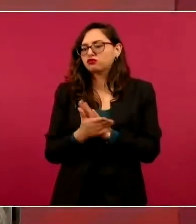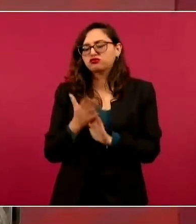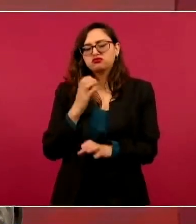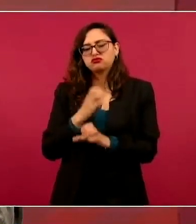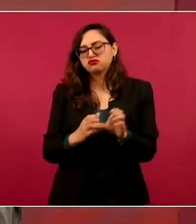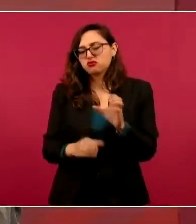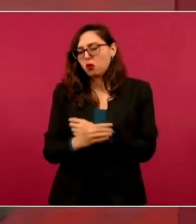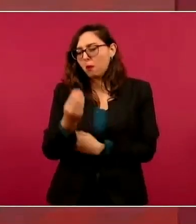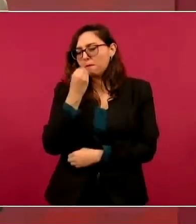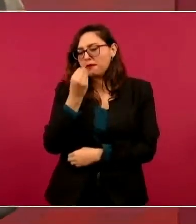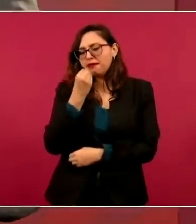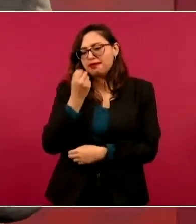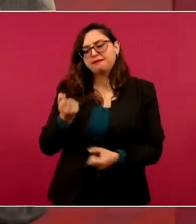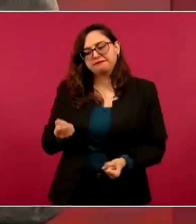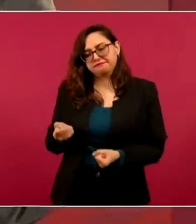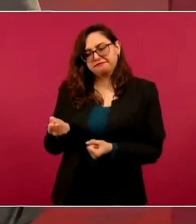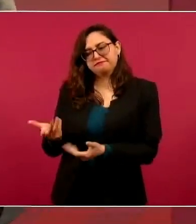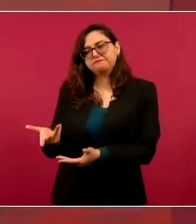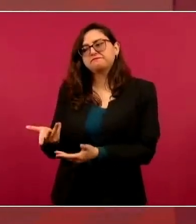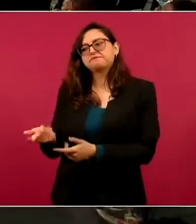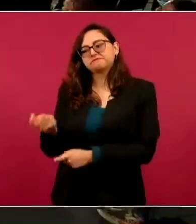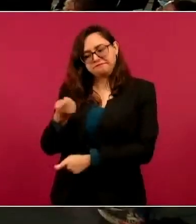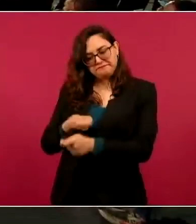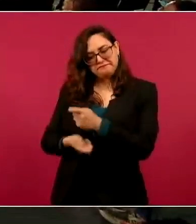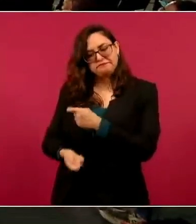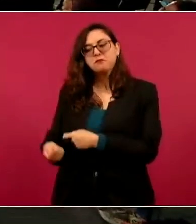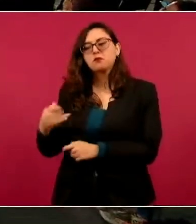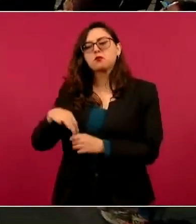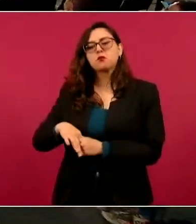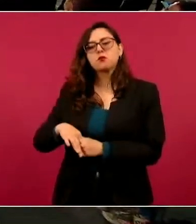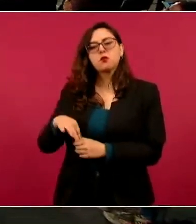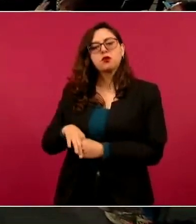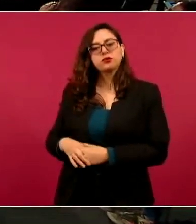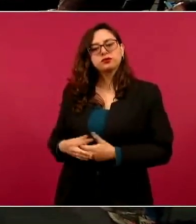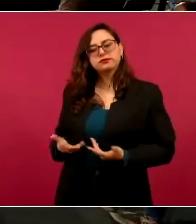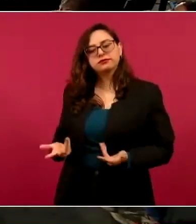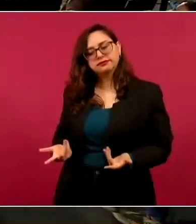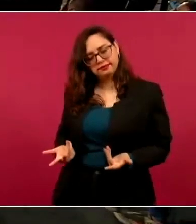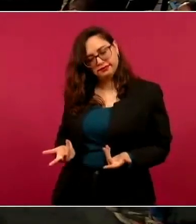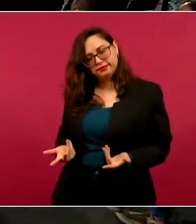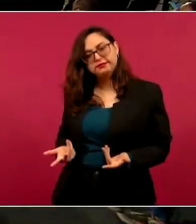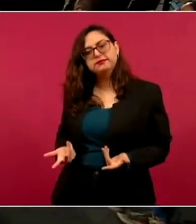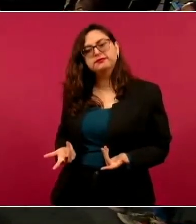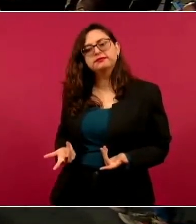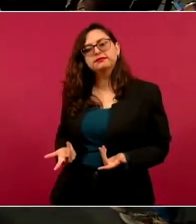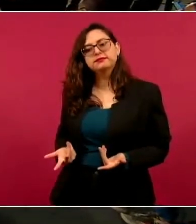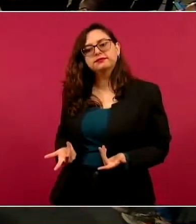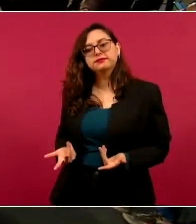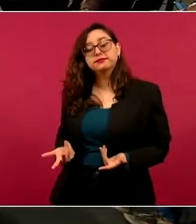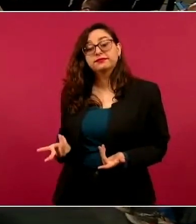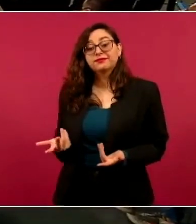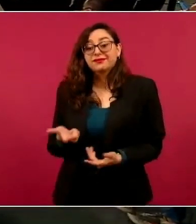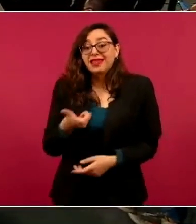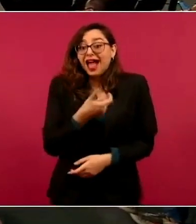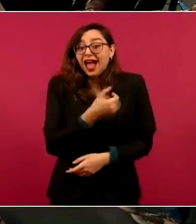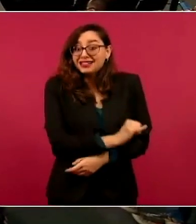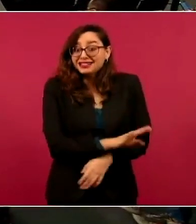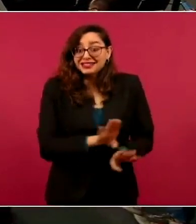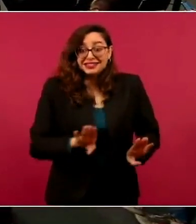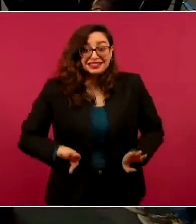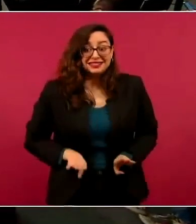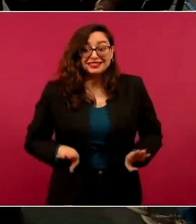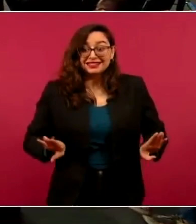porque la democracia para ellos es el sistema